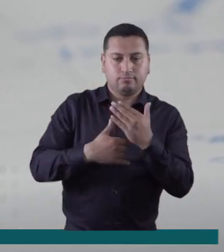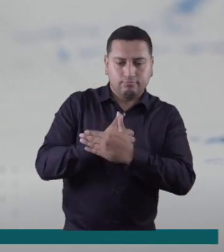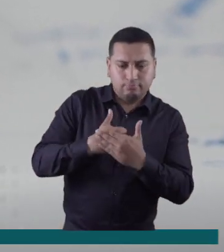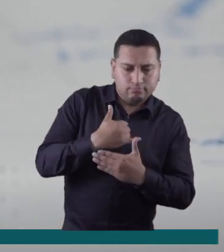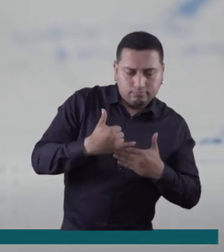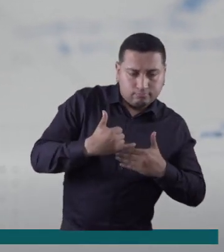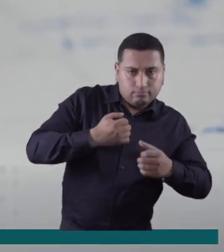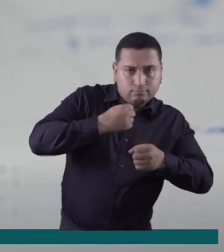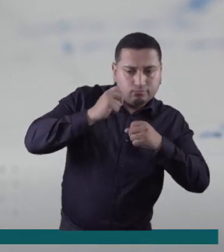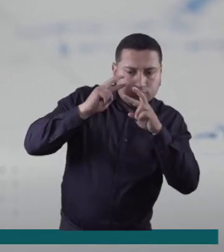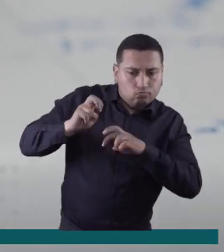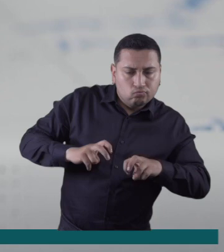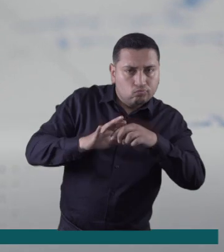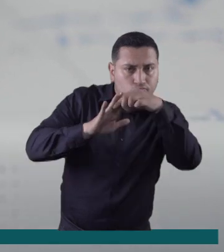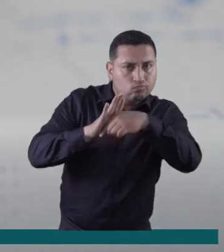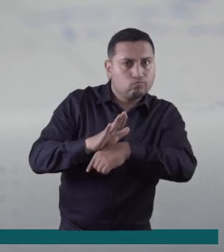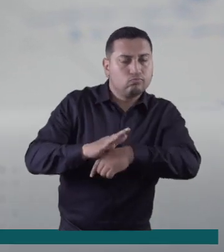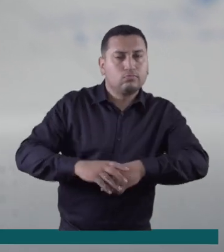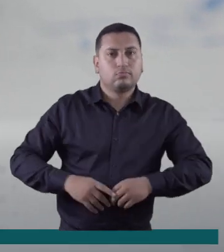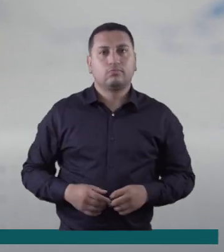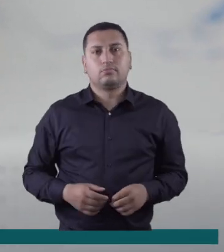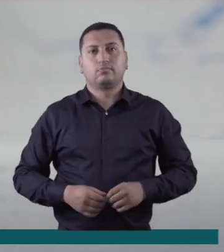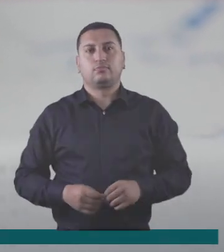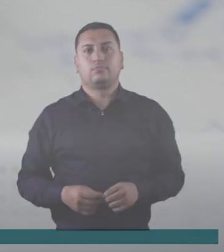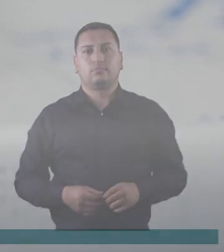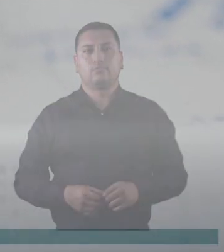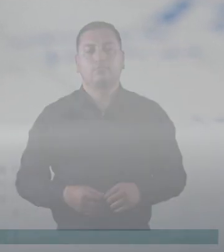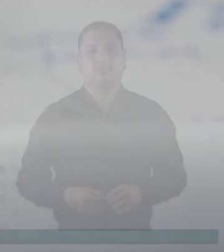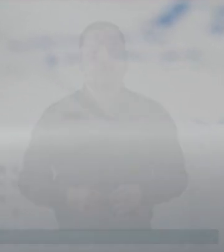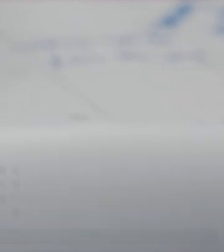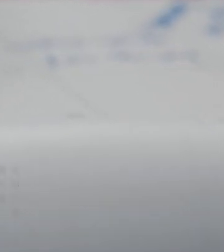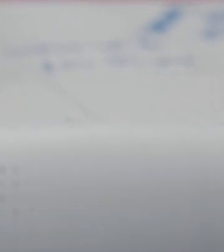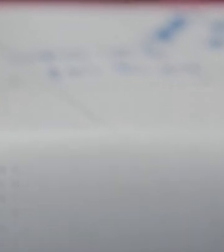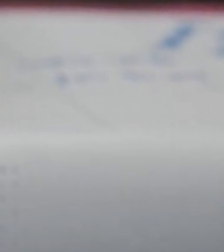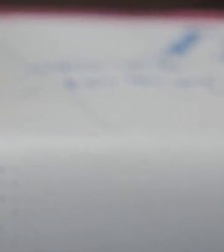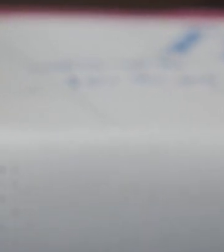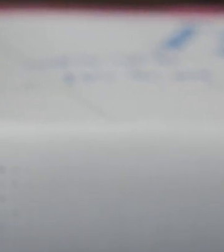Estamos en Enlace 13, periodismo a profundidad en nuestras regiones.